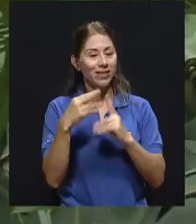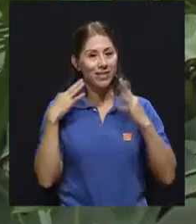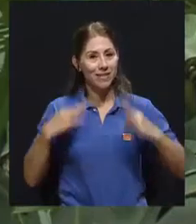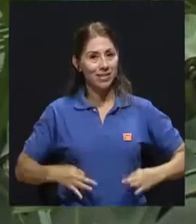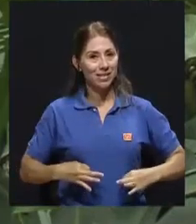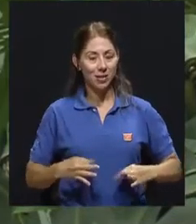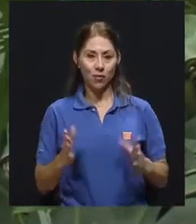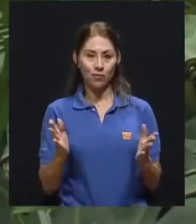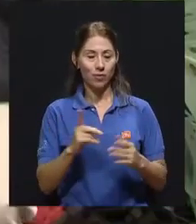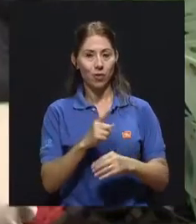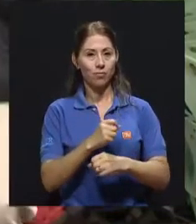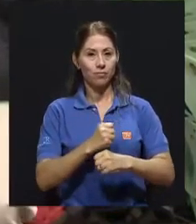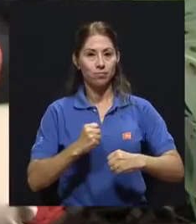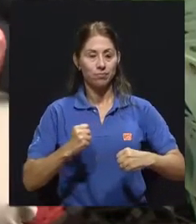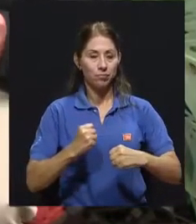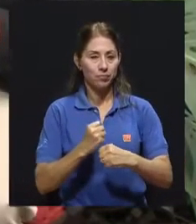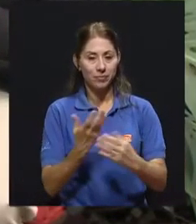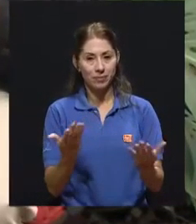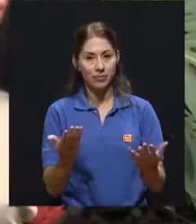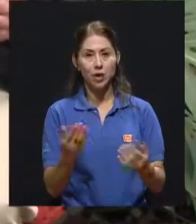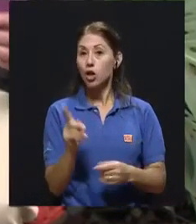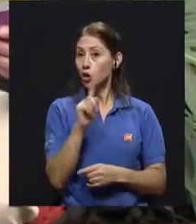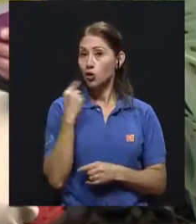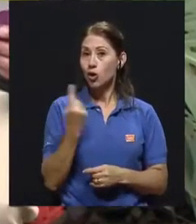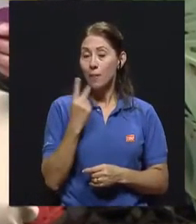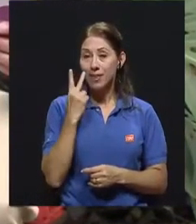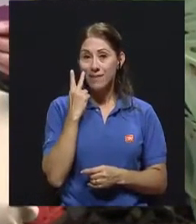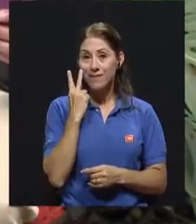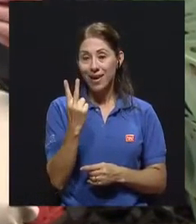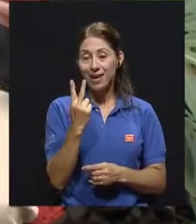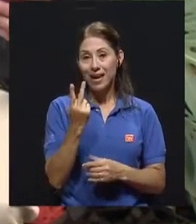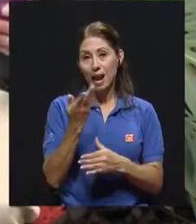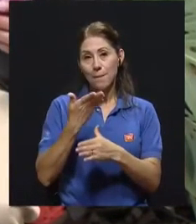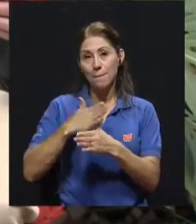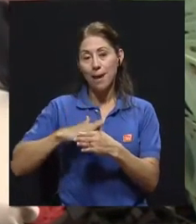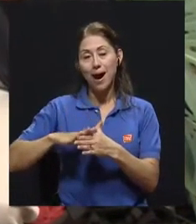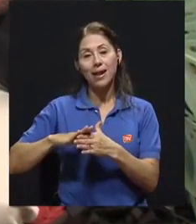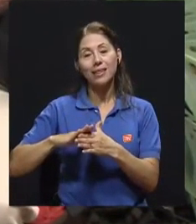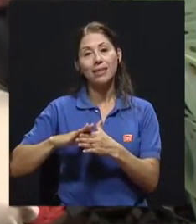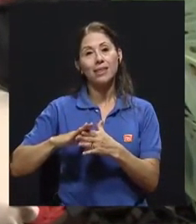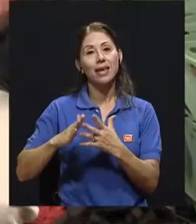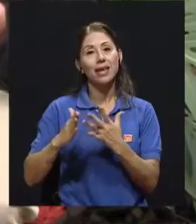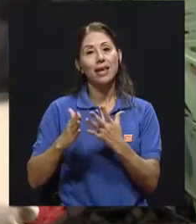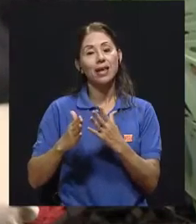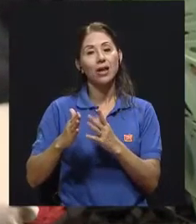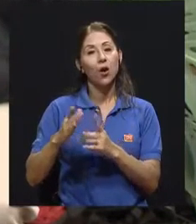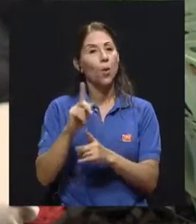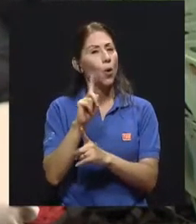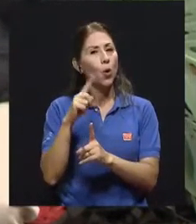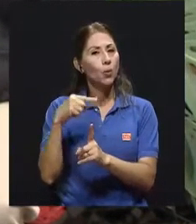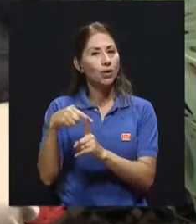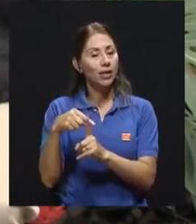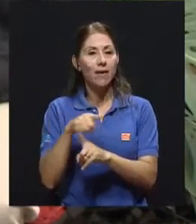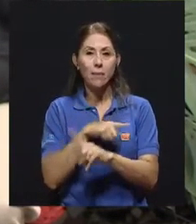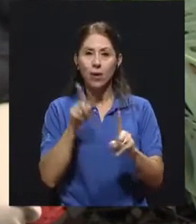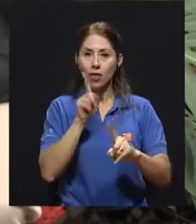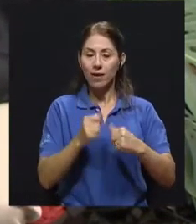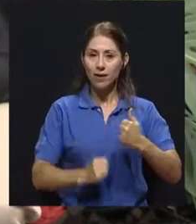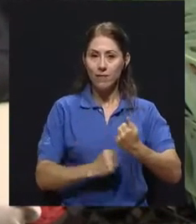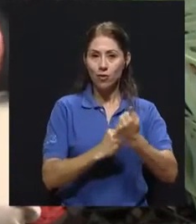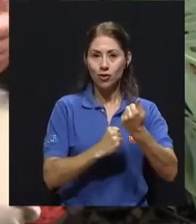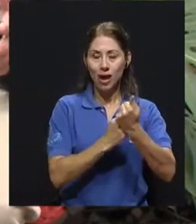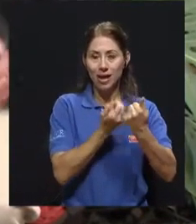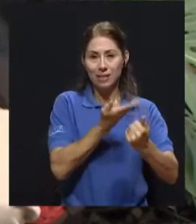física o de la obesidad? Es decir, no solo ver la parte no tan positiva, sino reforzar los aspectos positivos que tengamos.